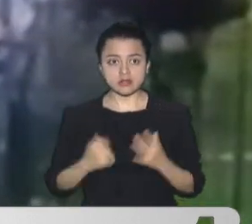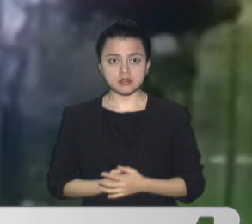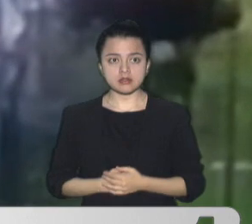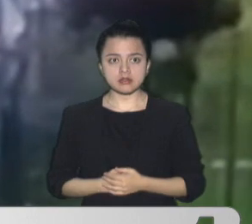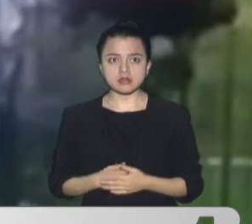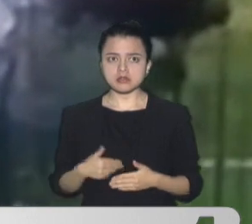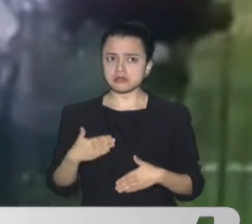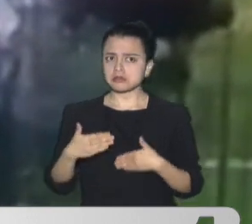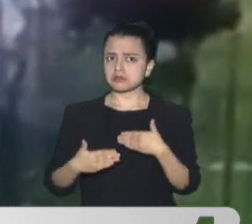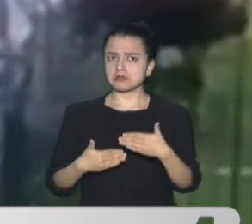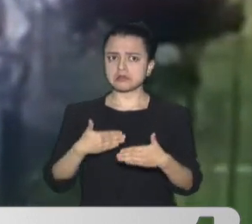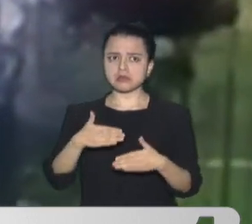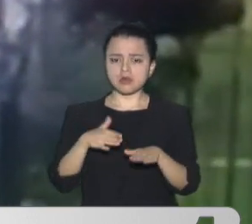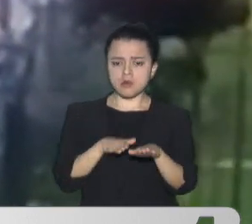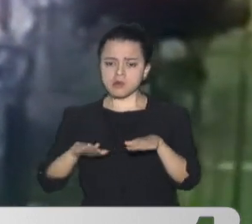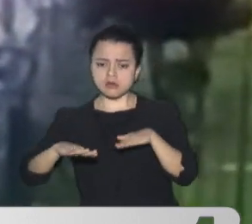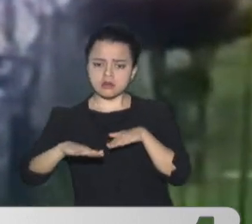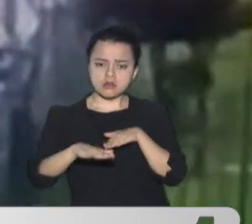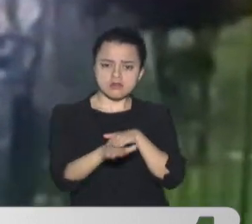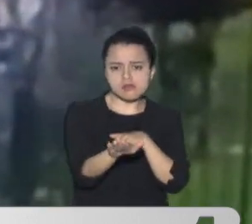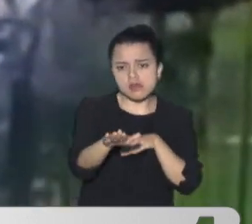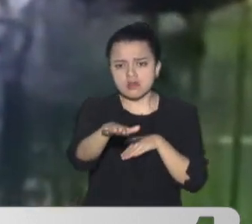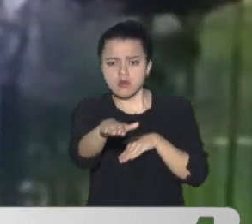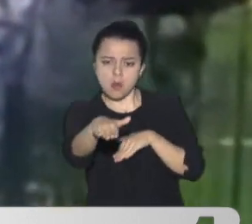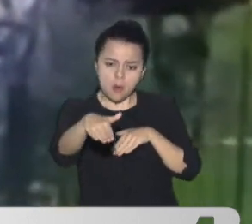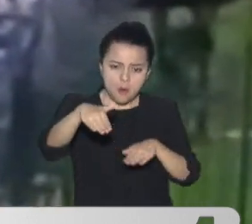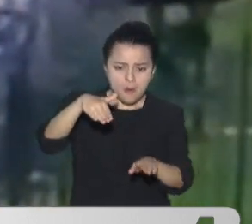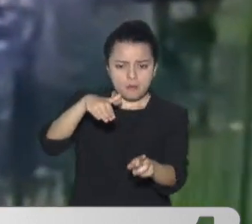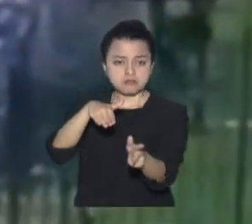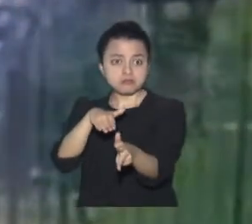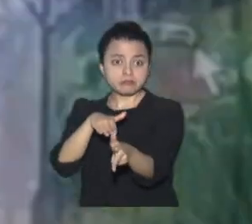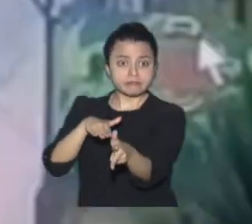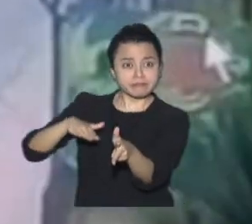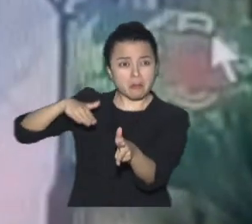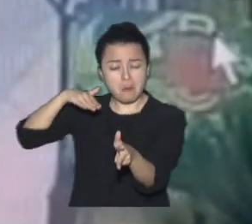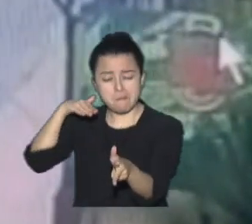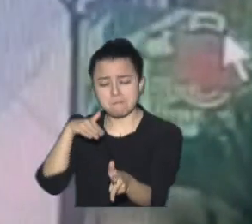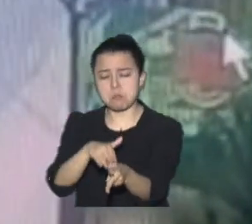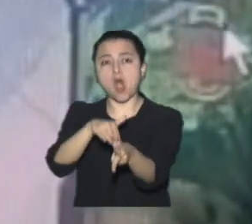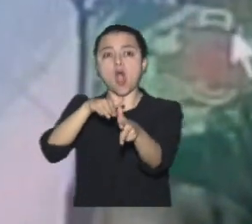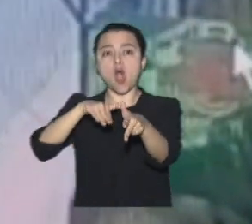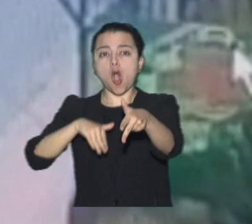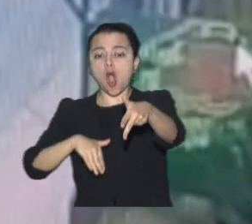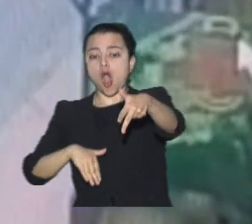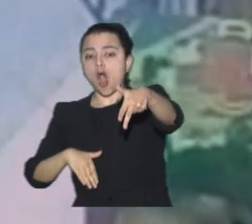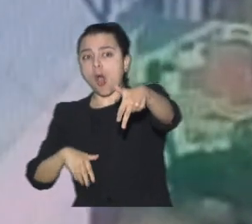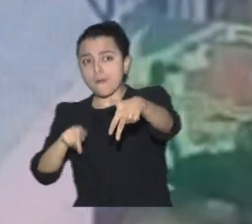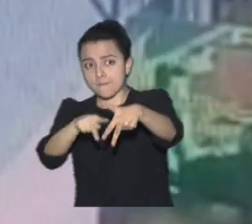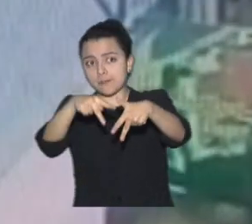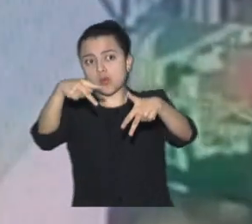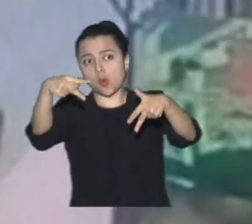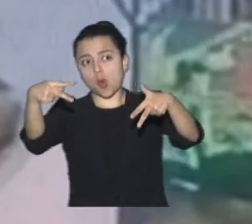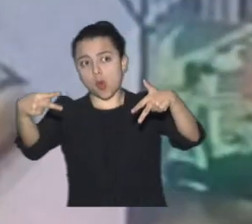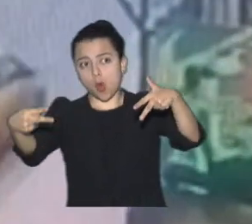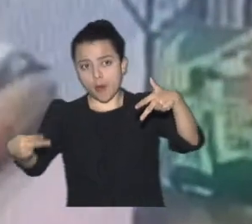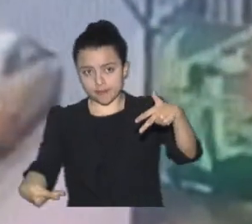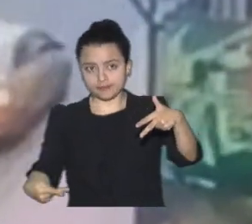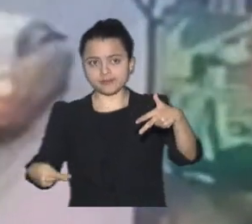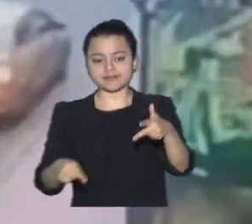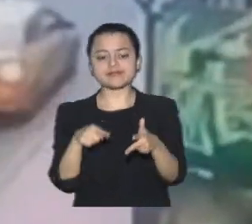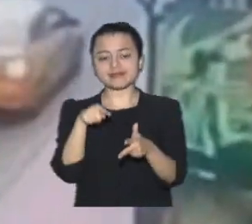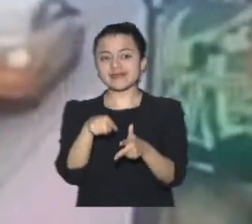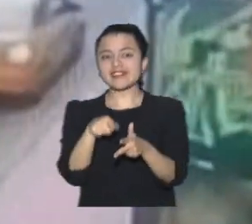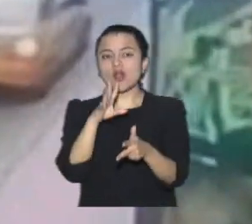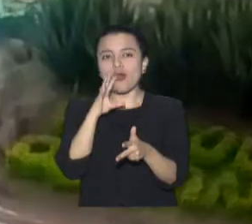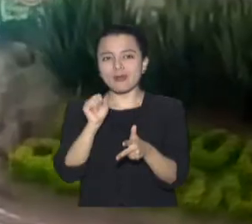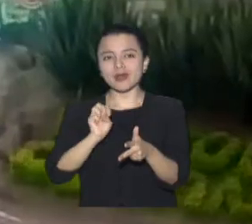medida que avanza Esquiva una motocicleta Invade el otro carril E impacta A Nelson Ruiz Un domiciliario De 45 años de